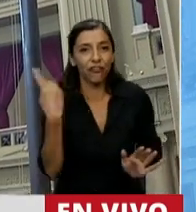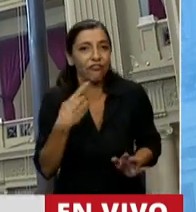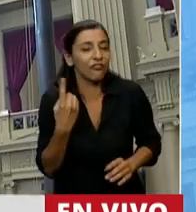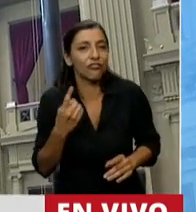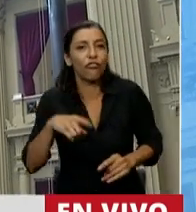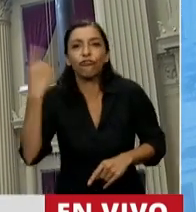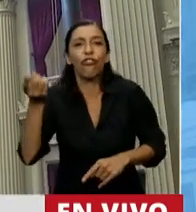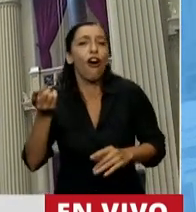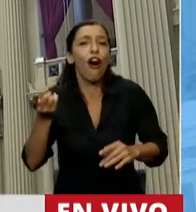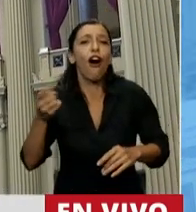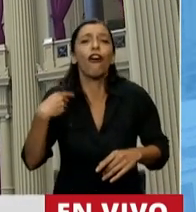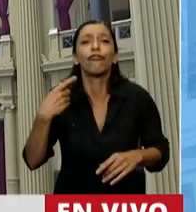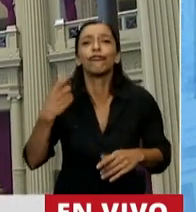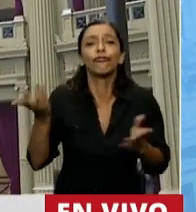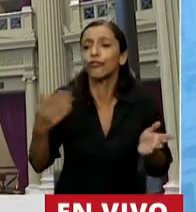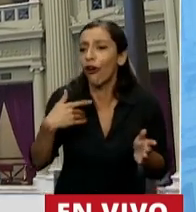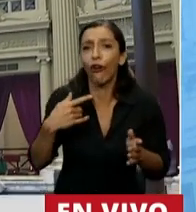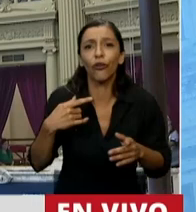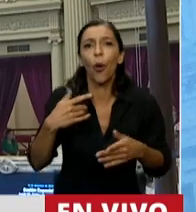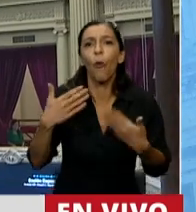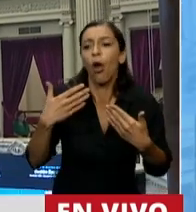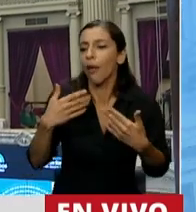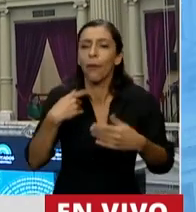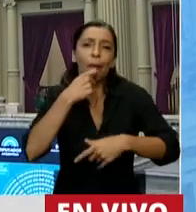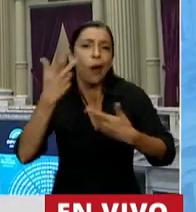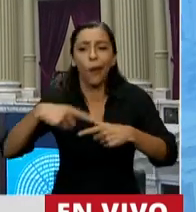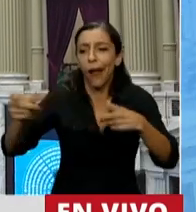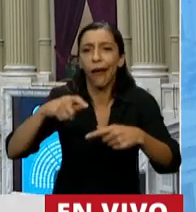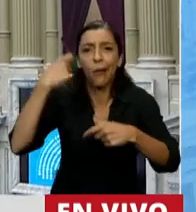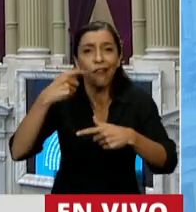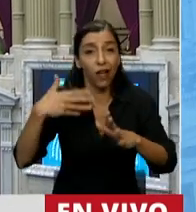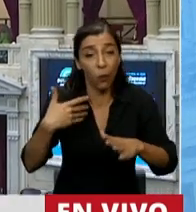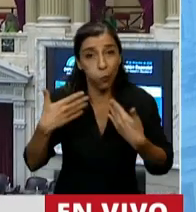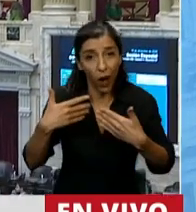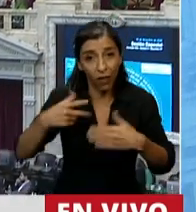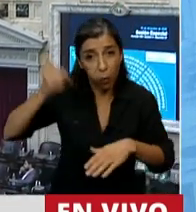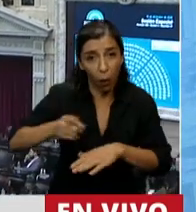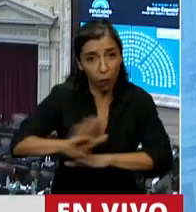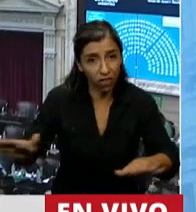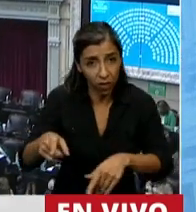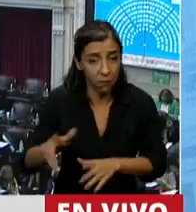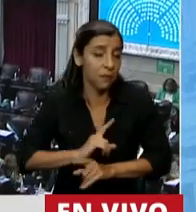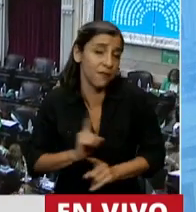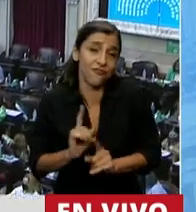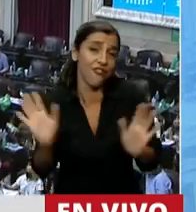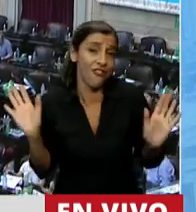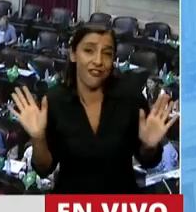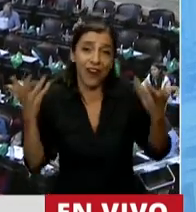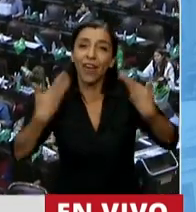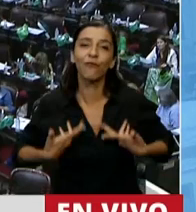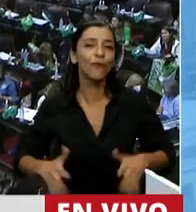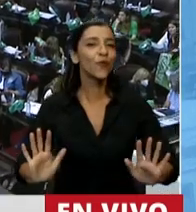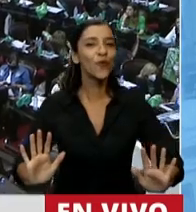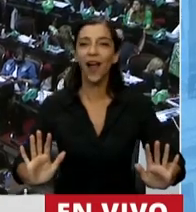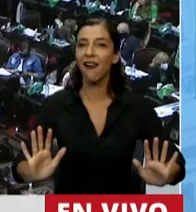ser vivo que frene o detenga lo que tiene que nacer a la vida. No